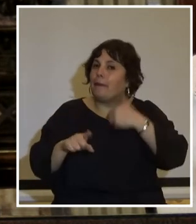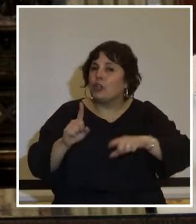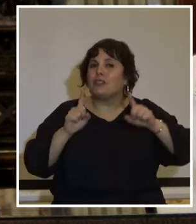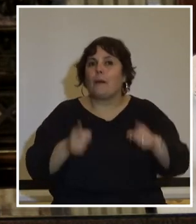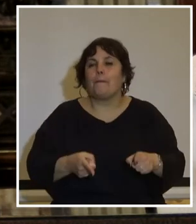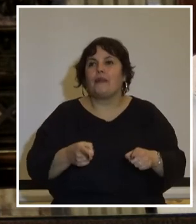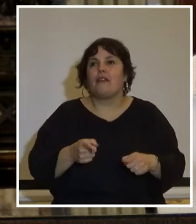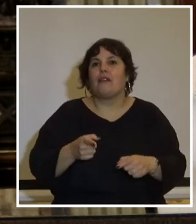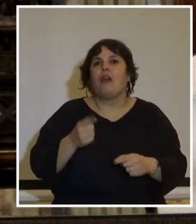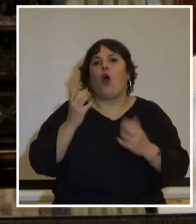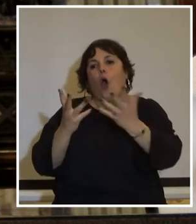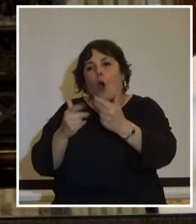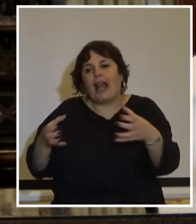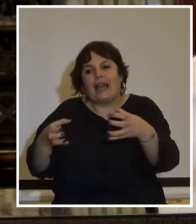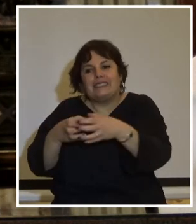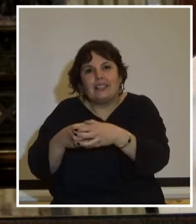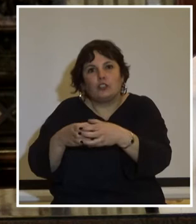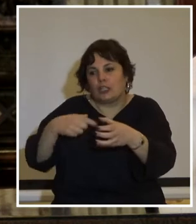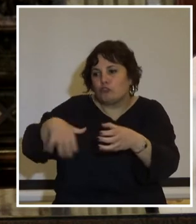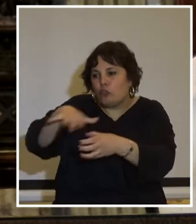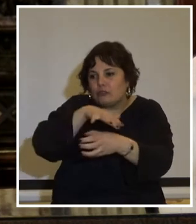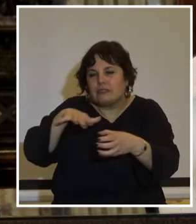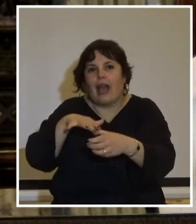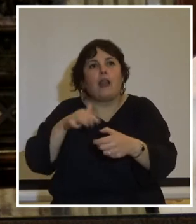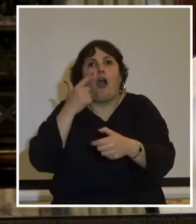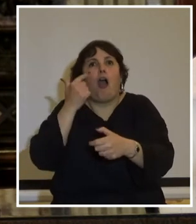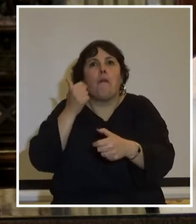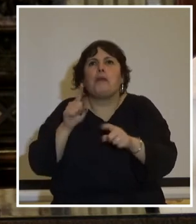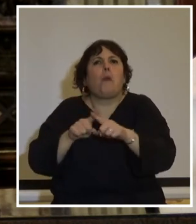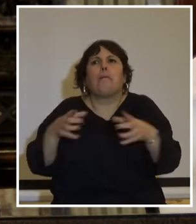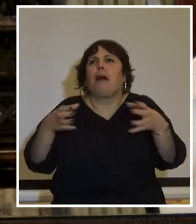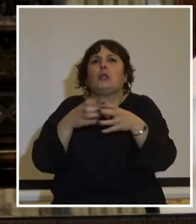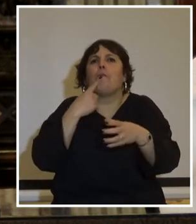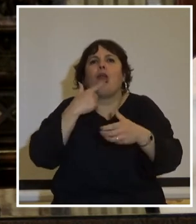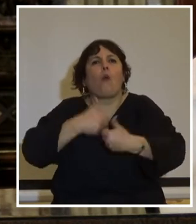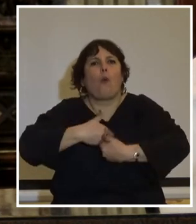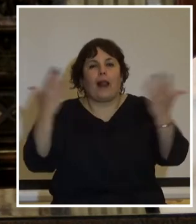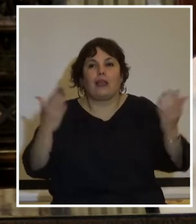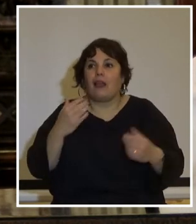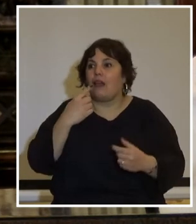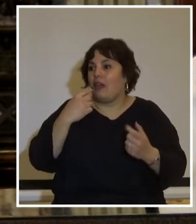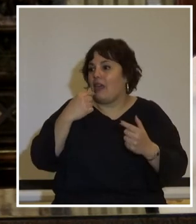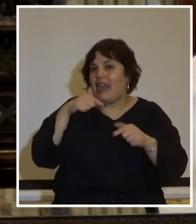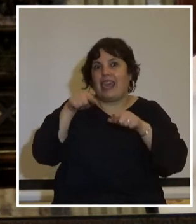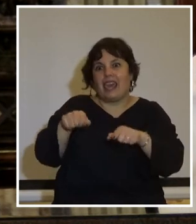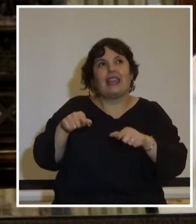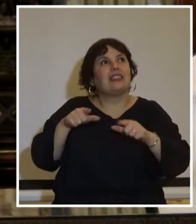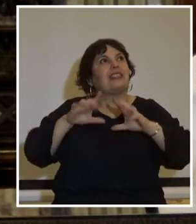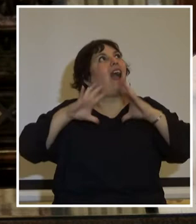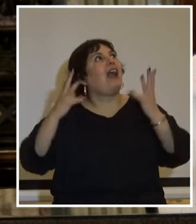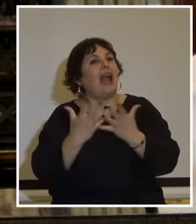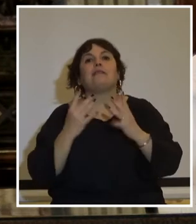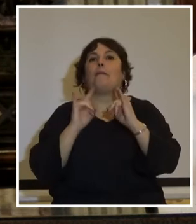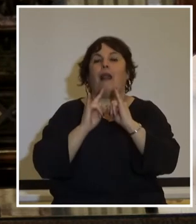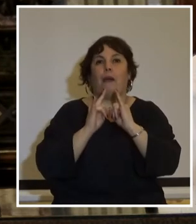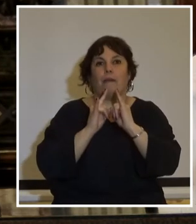fueron organizaciones sociales, fueron hombres de todos los partidos. En este recinto del